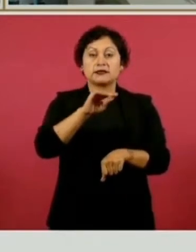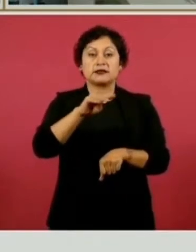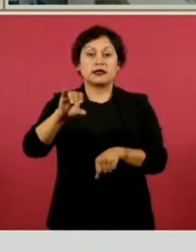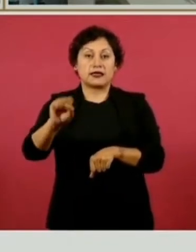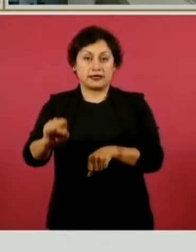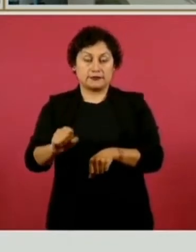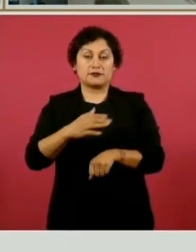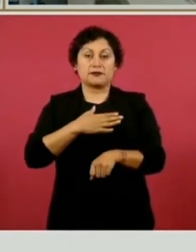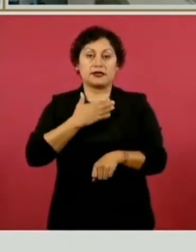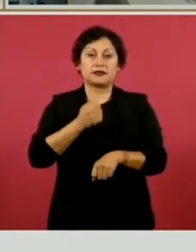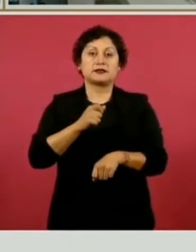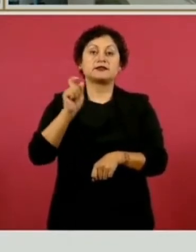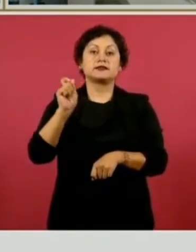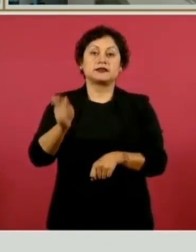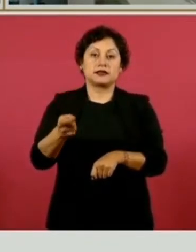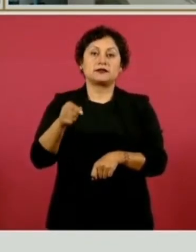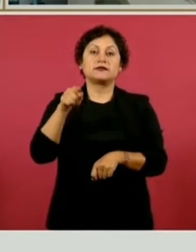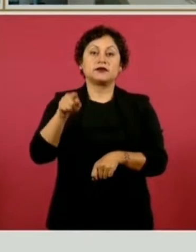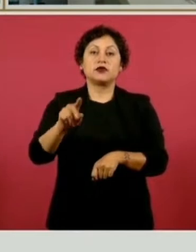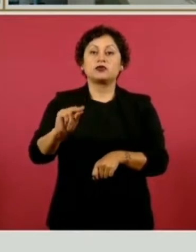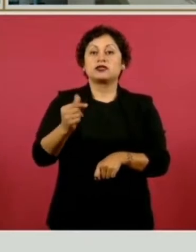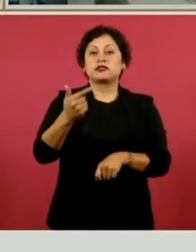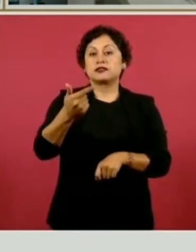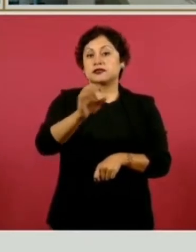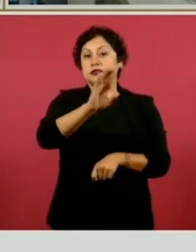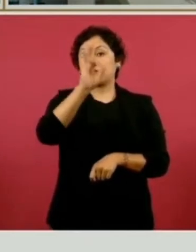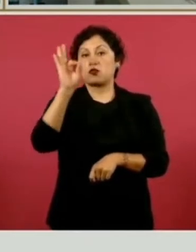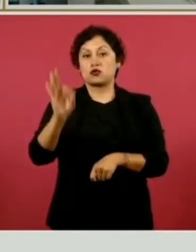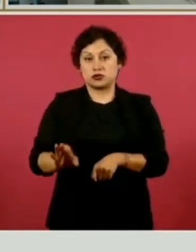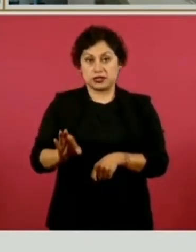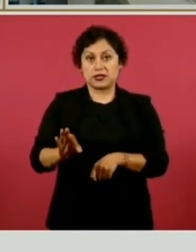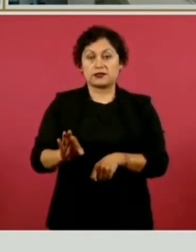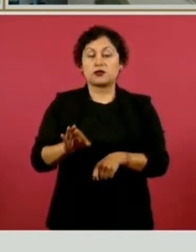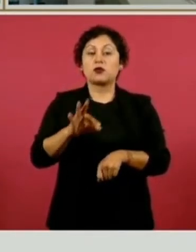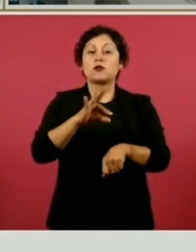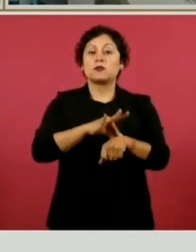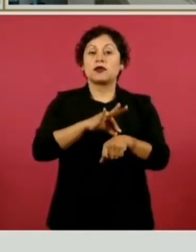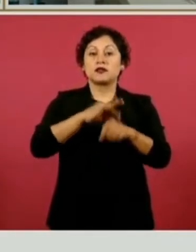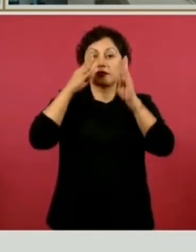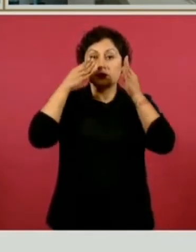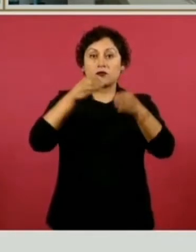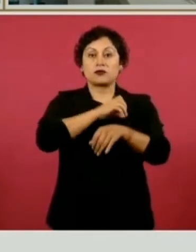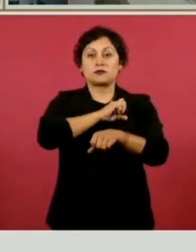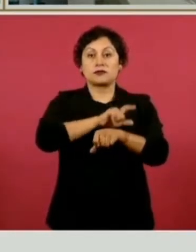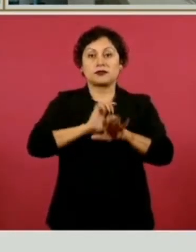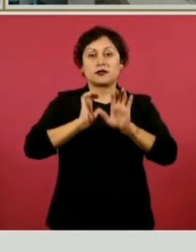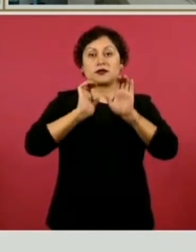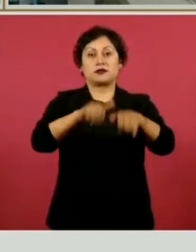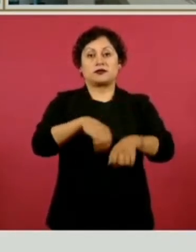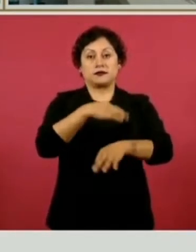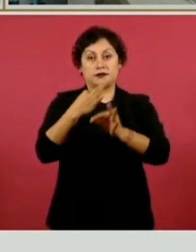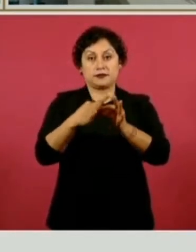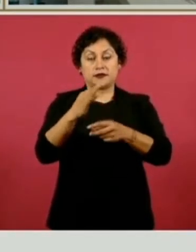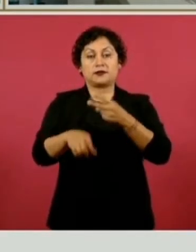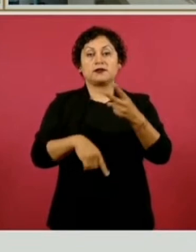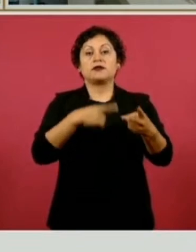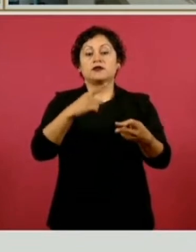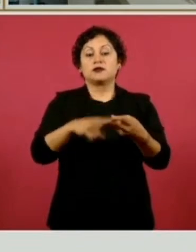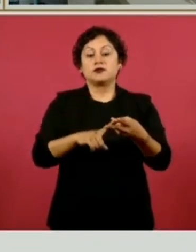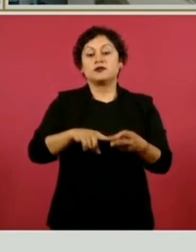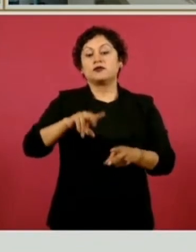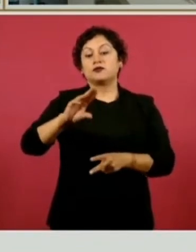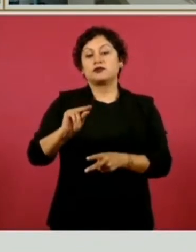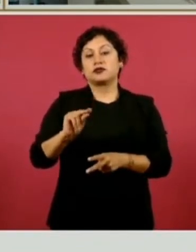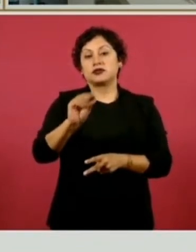Michoacán ya llevamos un 87 por ciento de avance en la contratación de médicos especialistas, un 80 por ciento de avance en la contratación de